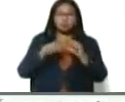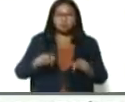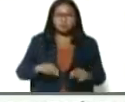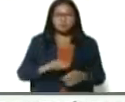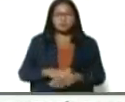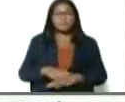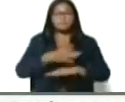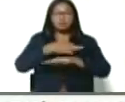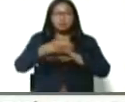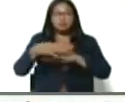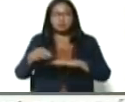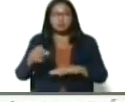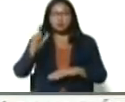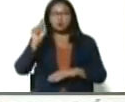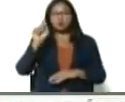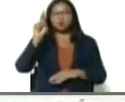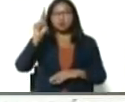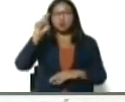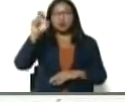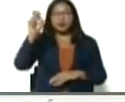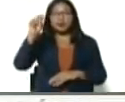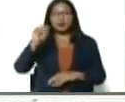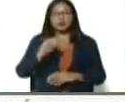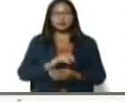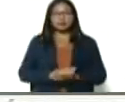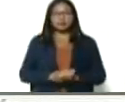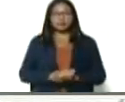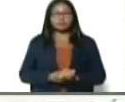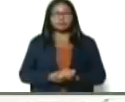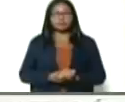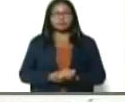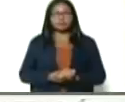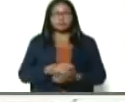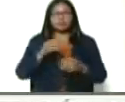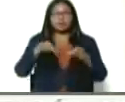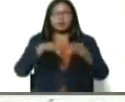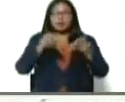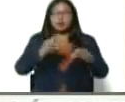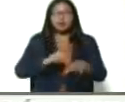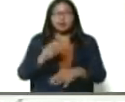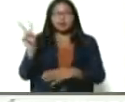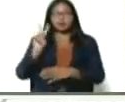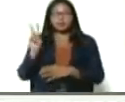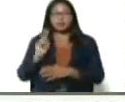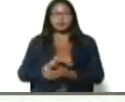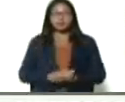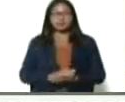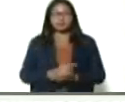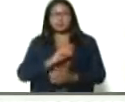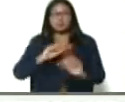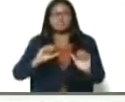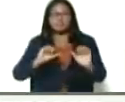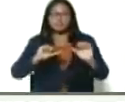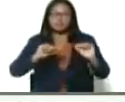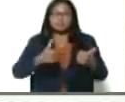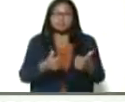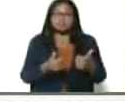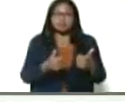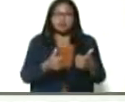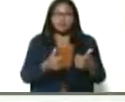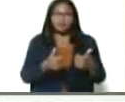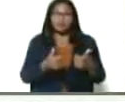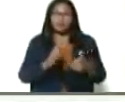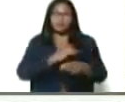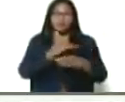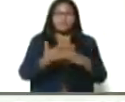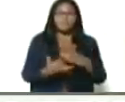municipio Turén, del estado portuguesa, granero, de Venezuela, aquí comenzando, el plan,